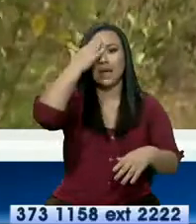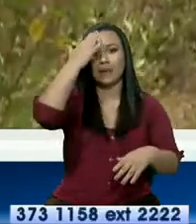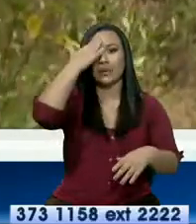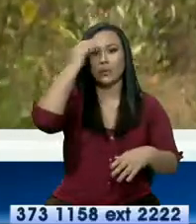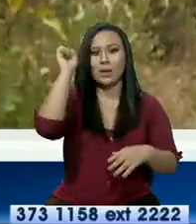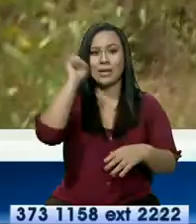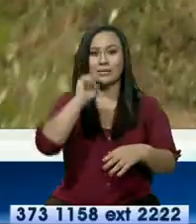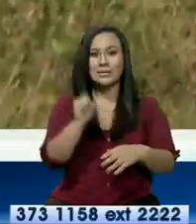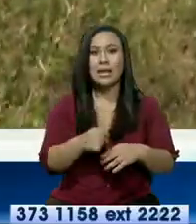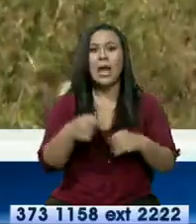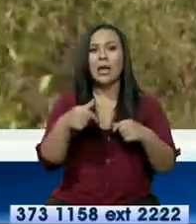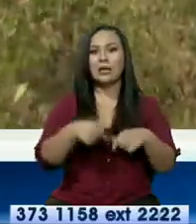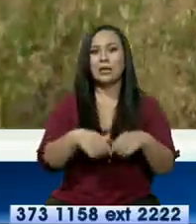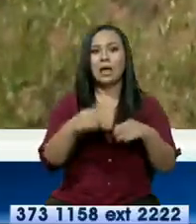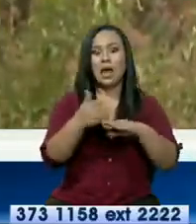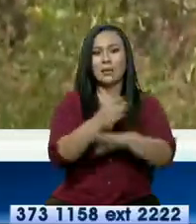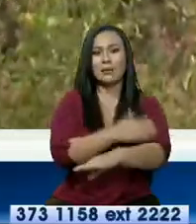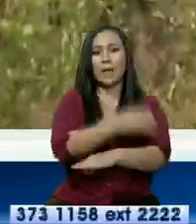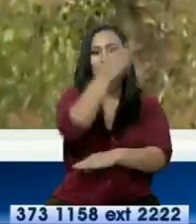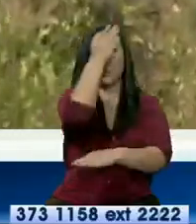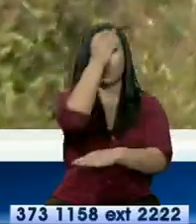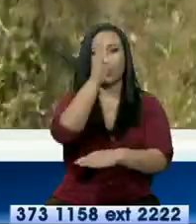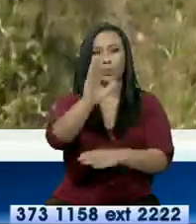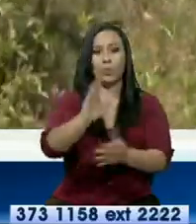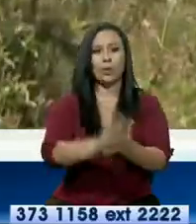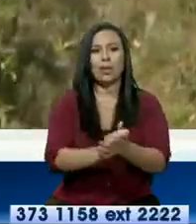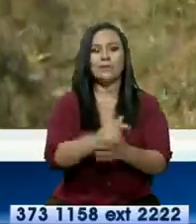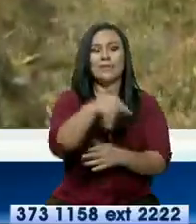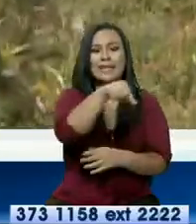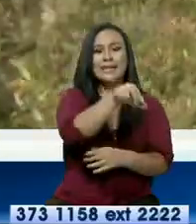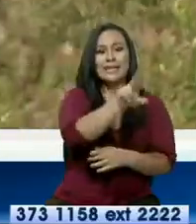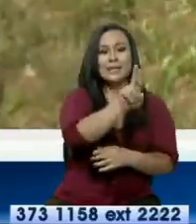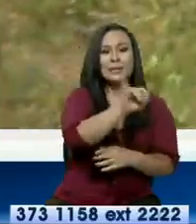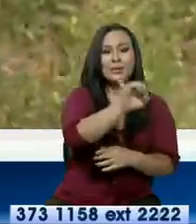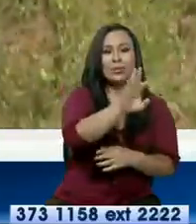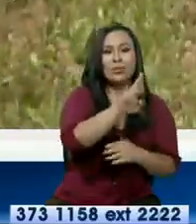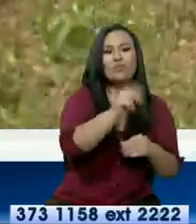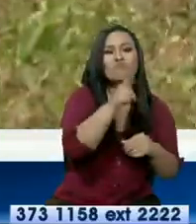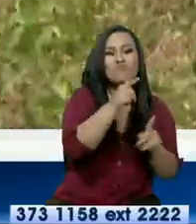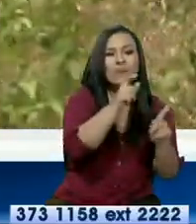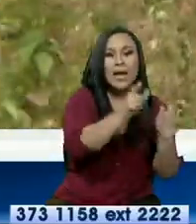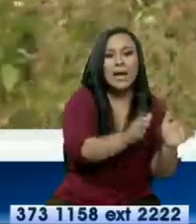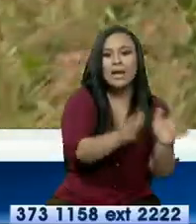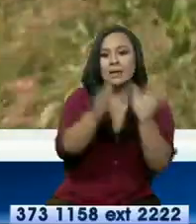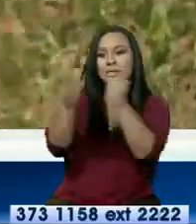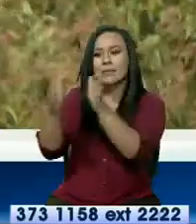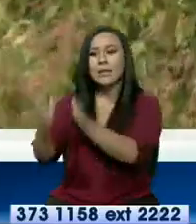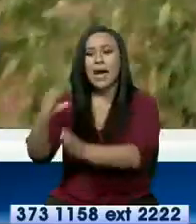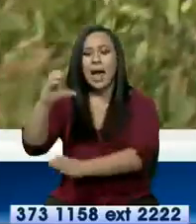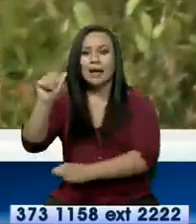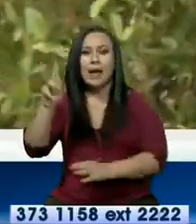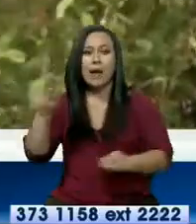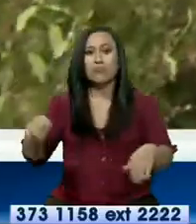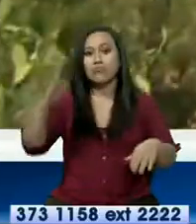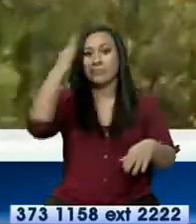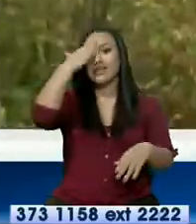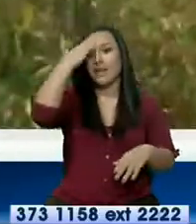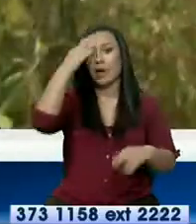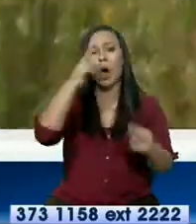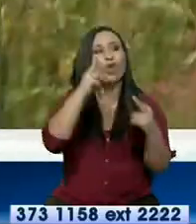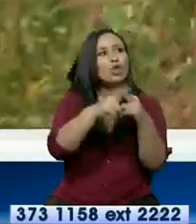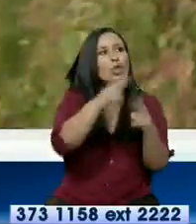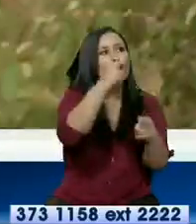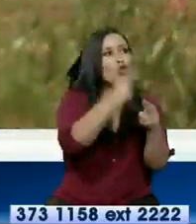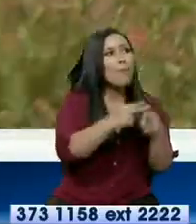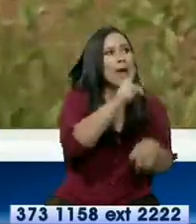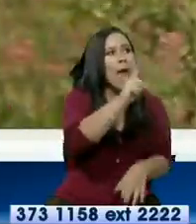En esta área vivía la cultura quitucara. Y los quitusicaras eran muy sabios. Ellos conocían el nombre de